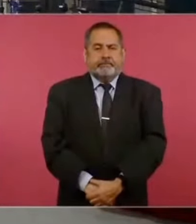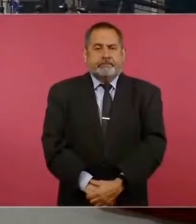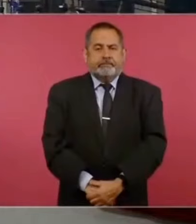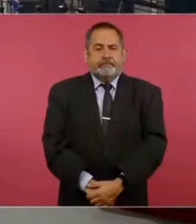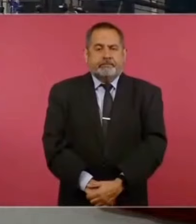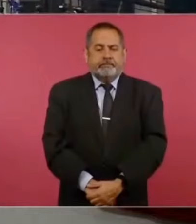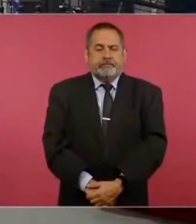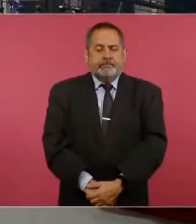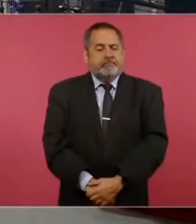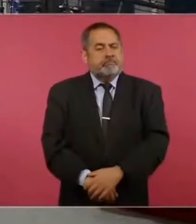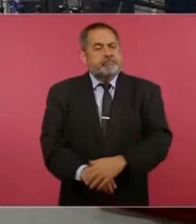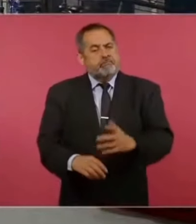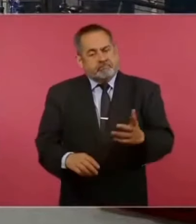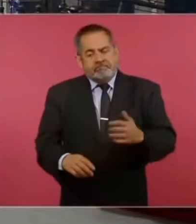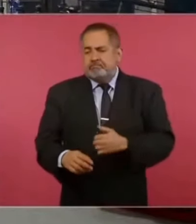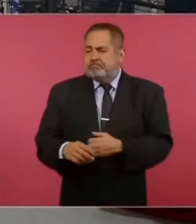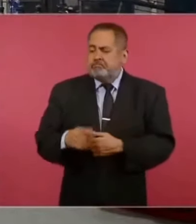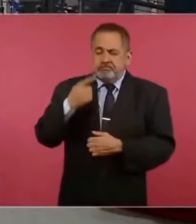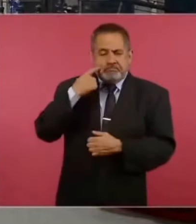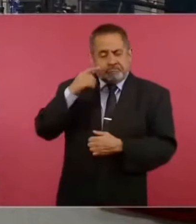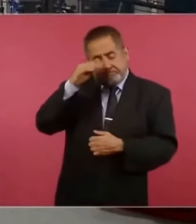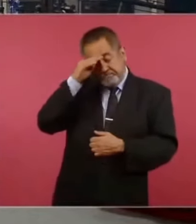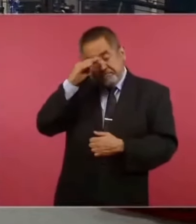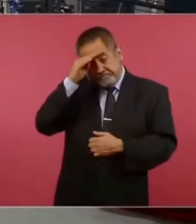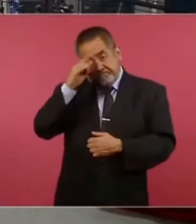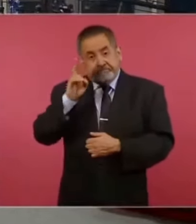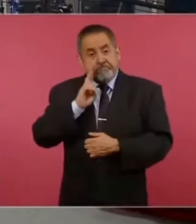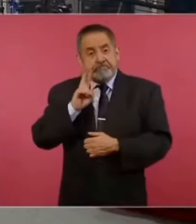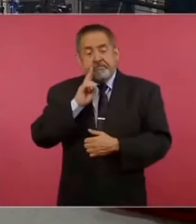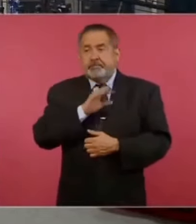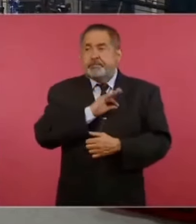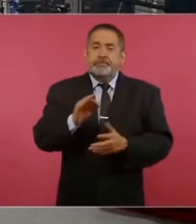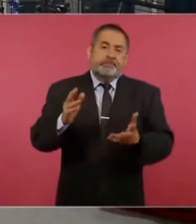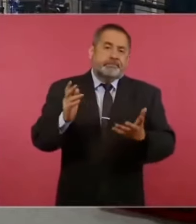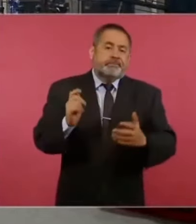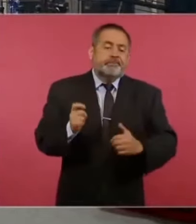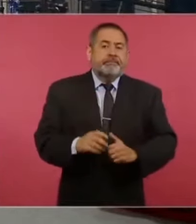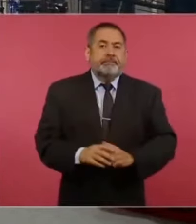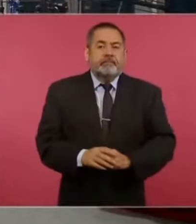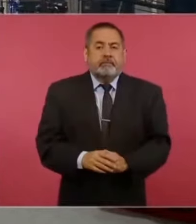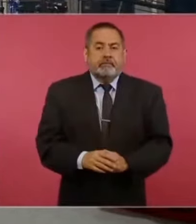Pues se busca que